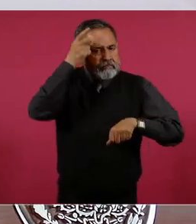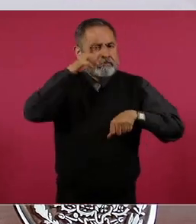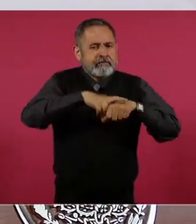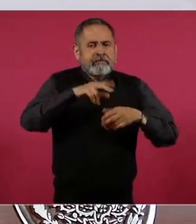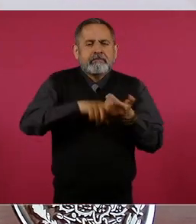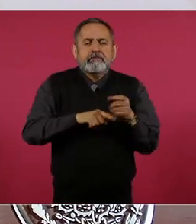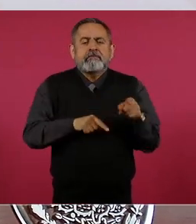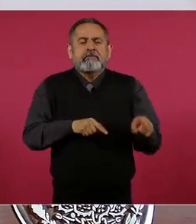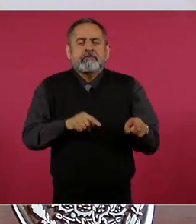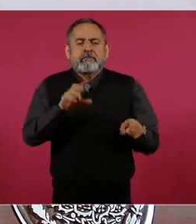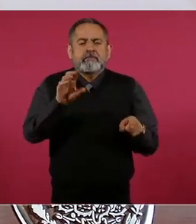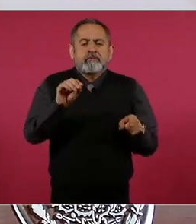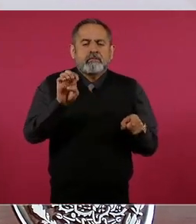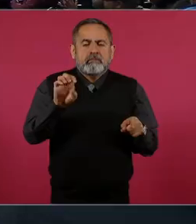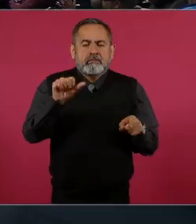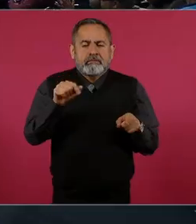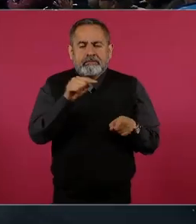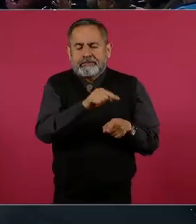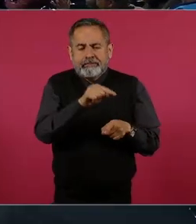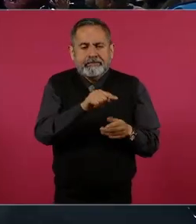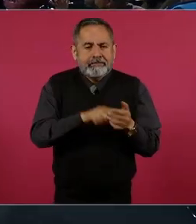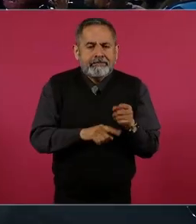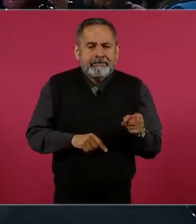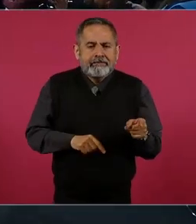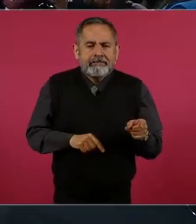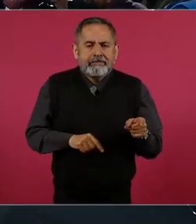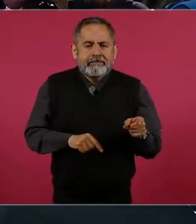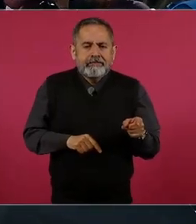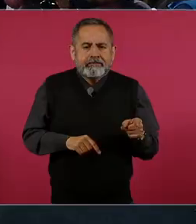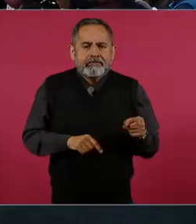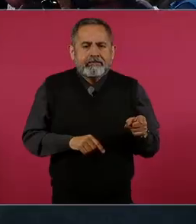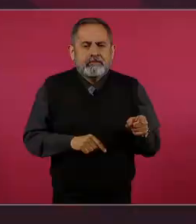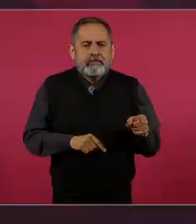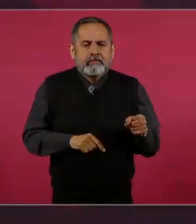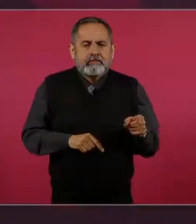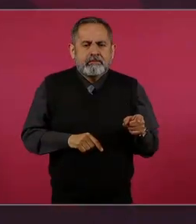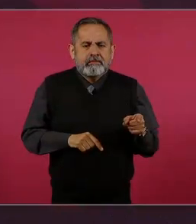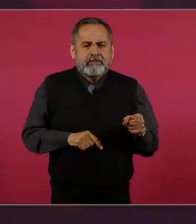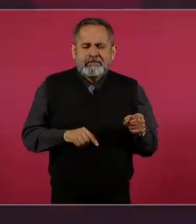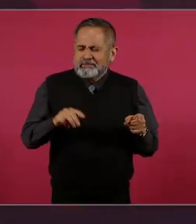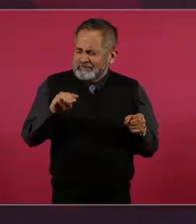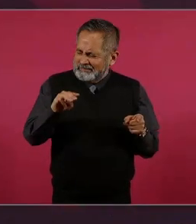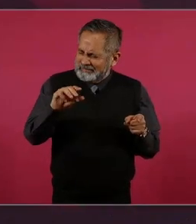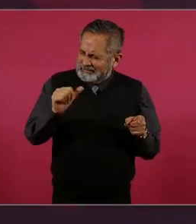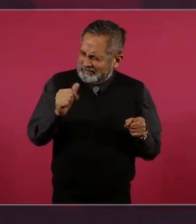OEA, Magro,